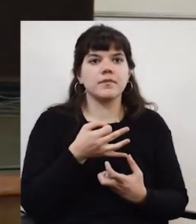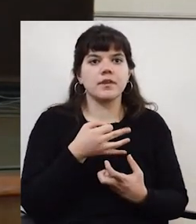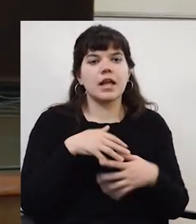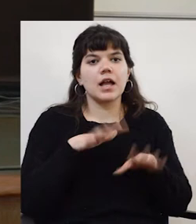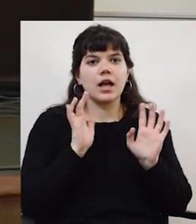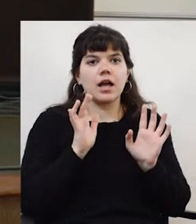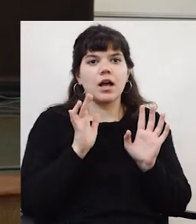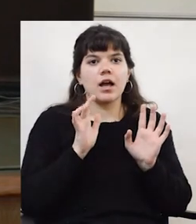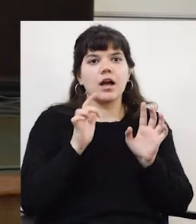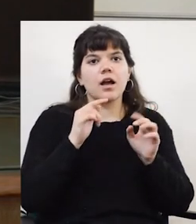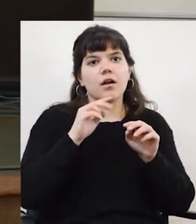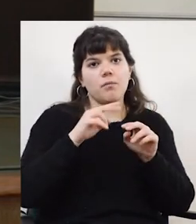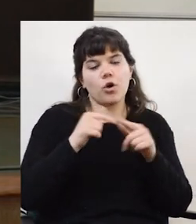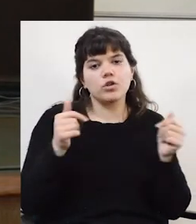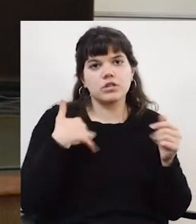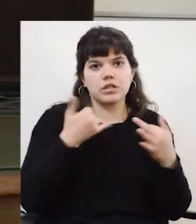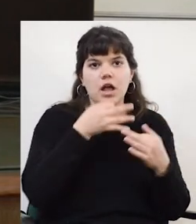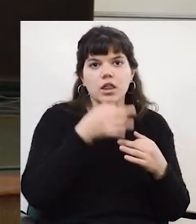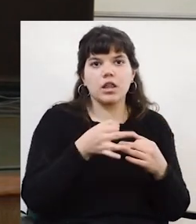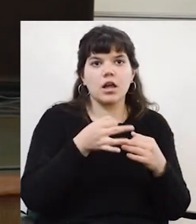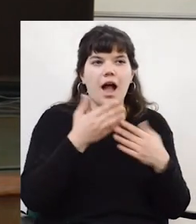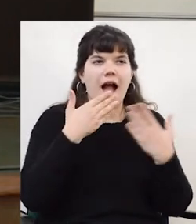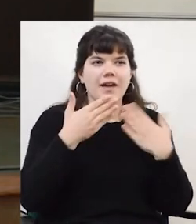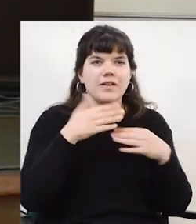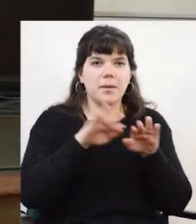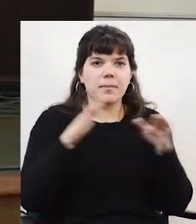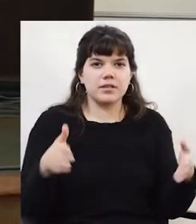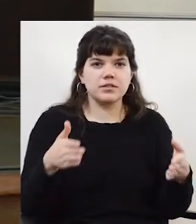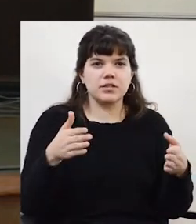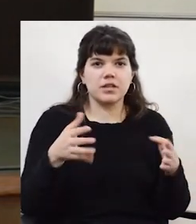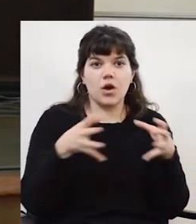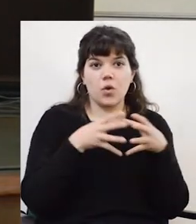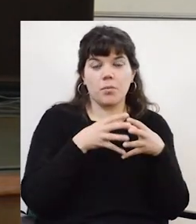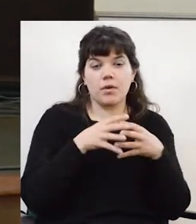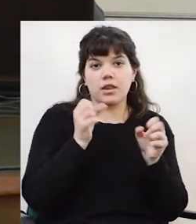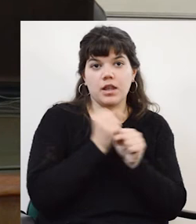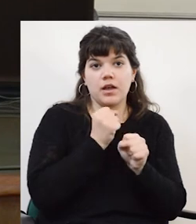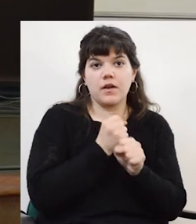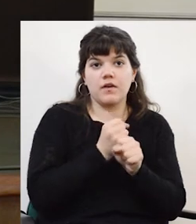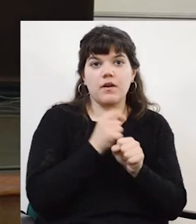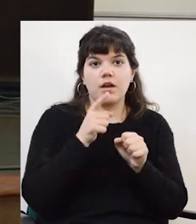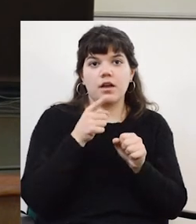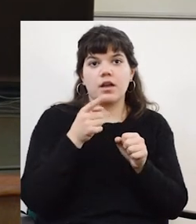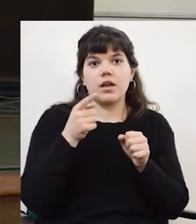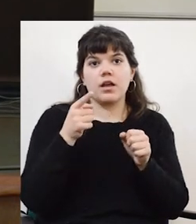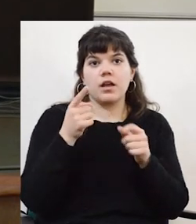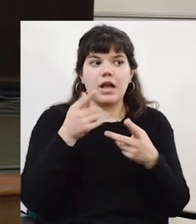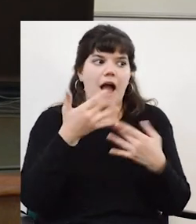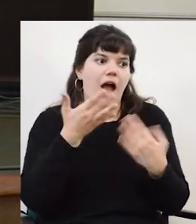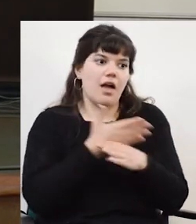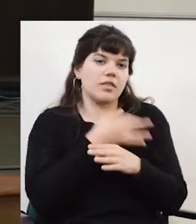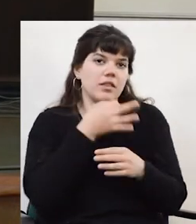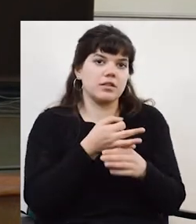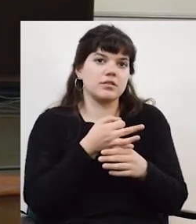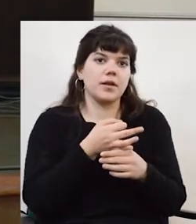Capaz que varias de las cosas que digo las charlamos en la mesa de algún grupo de trabajo que Emiliano decía que él es